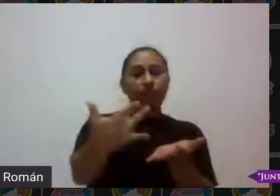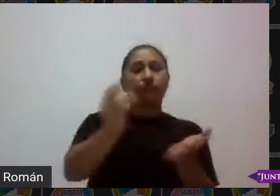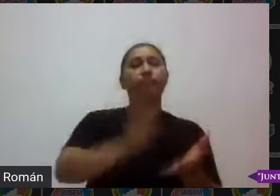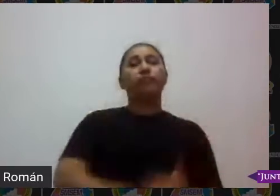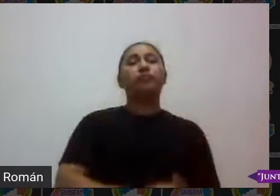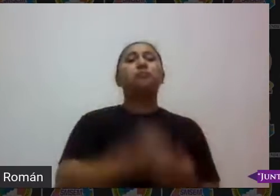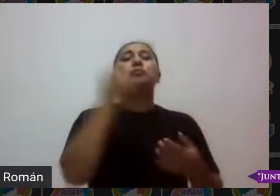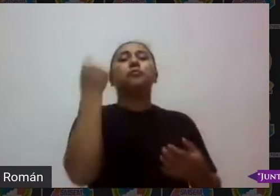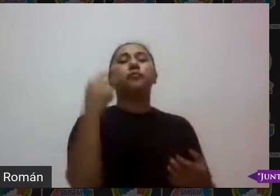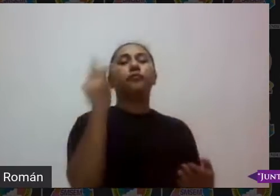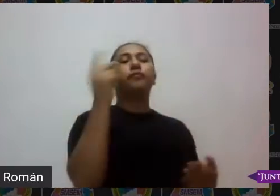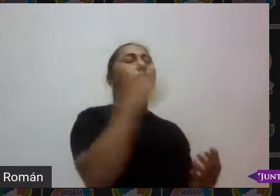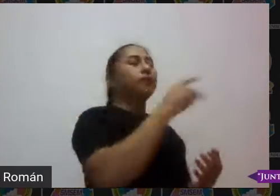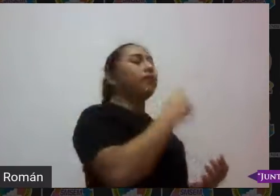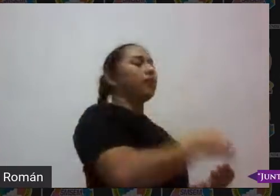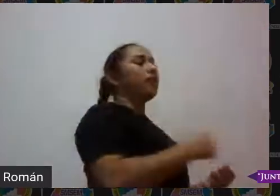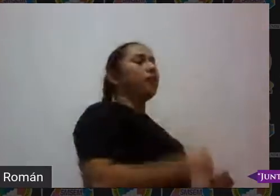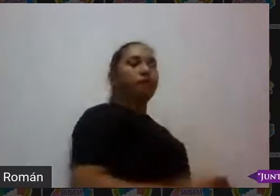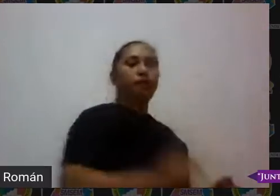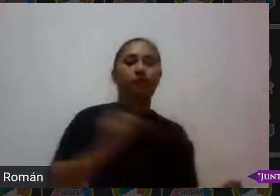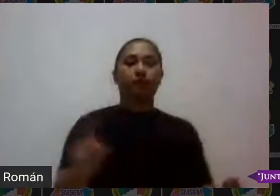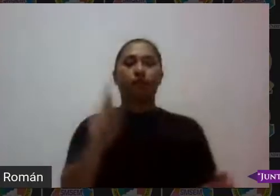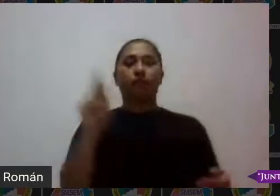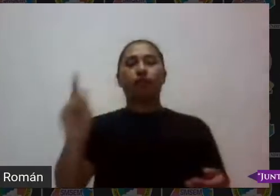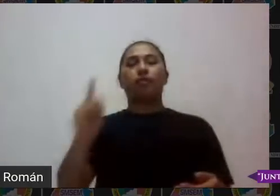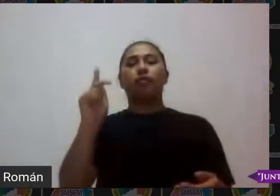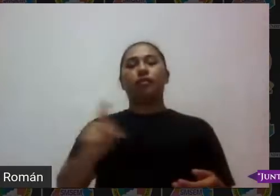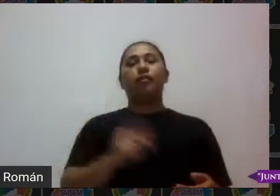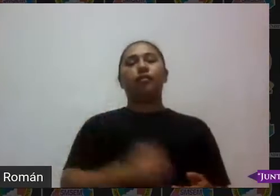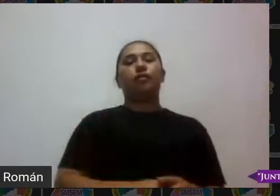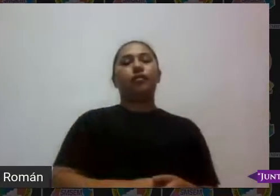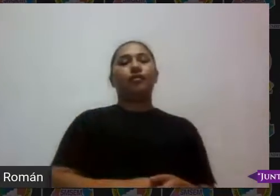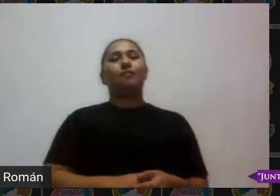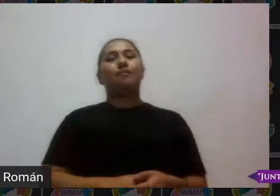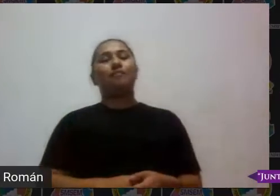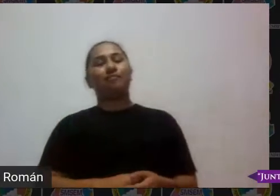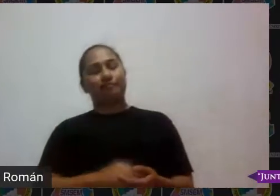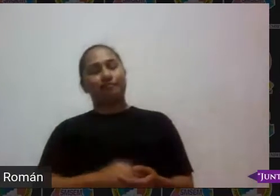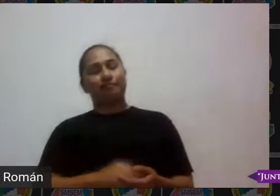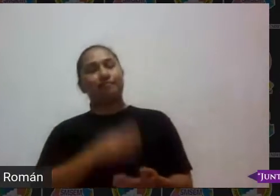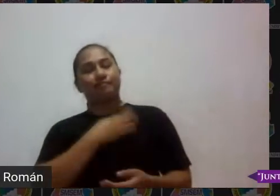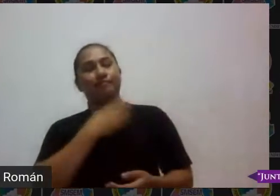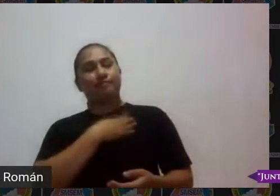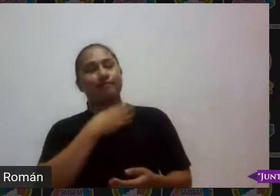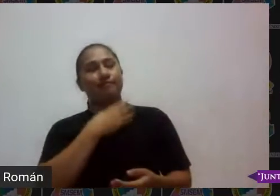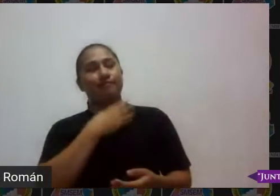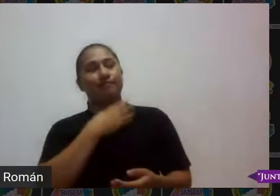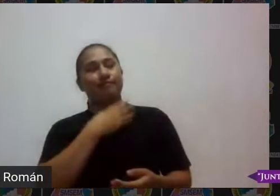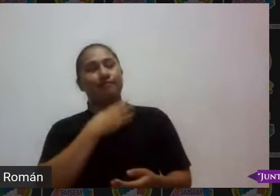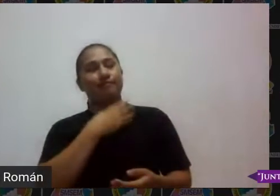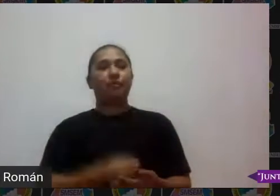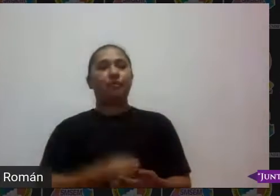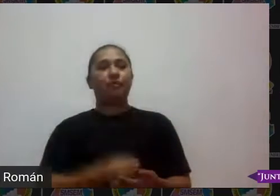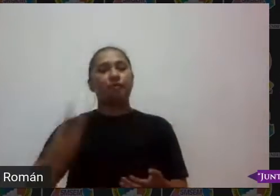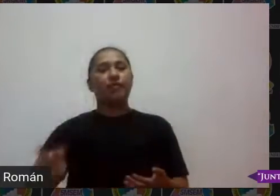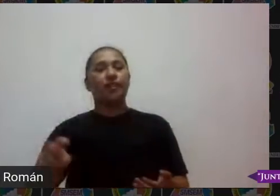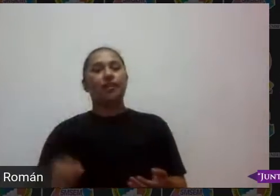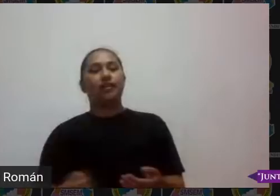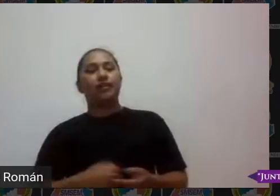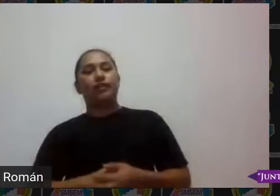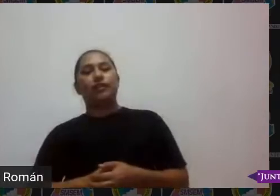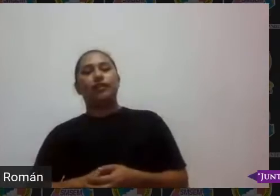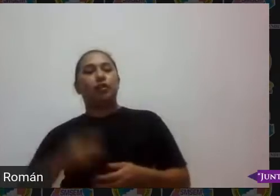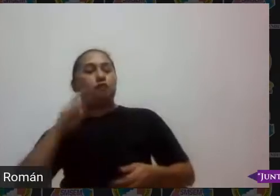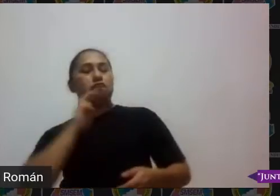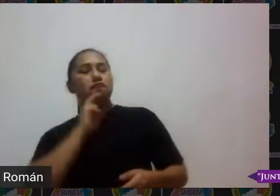cada una de estas interrogantes que muy amablemente usted nos ha dejado más claras seguro estoy de la relevancia para contribuir